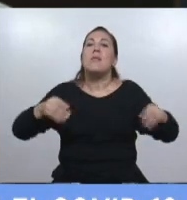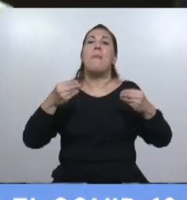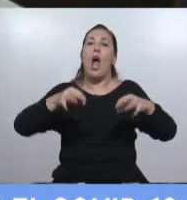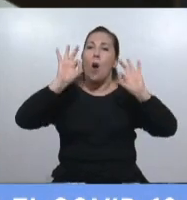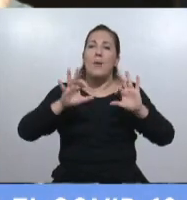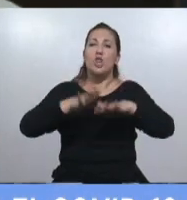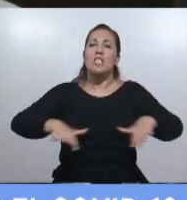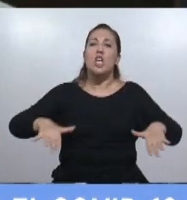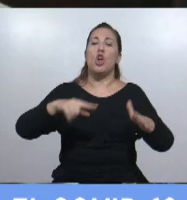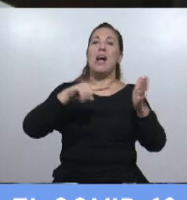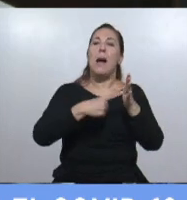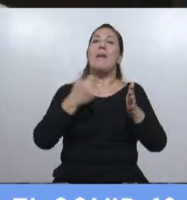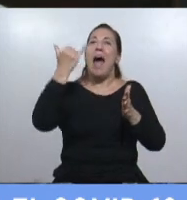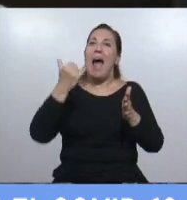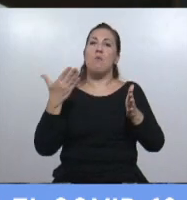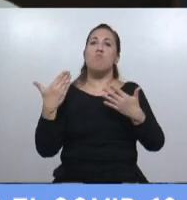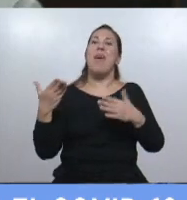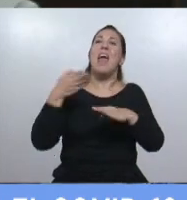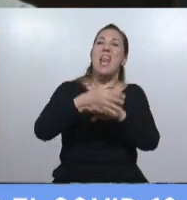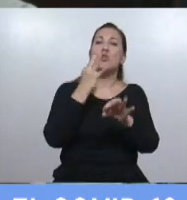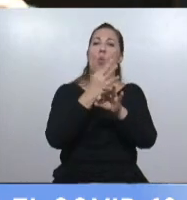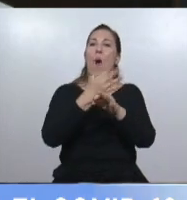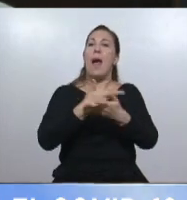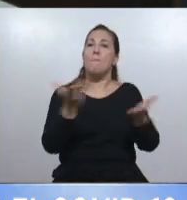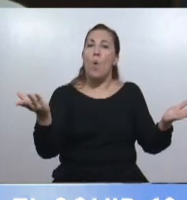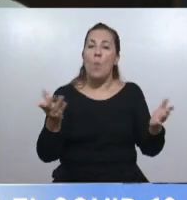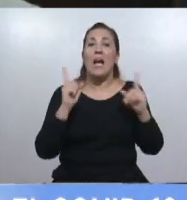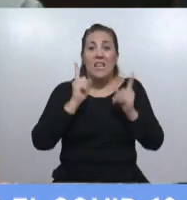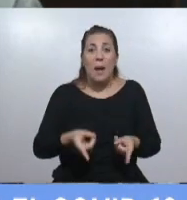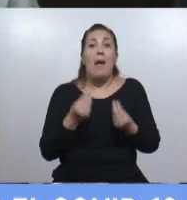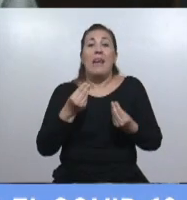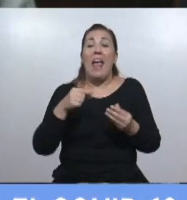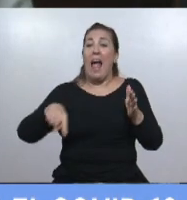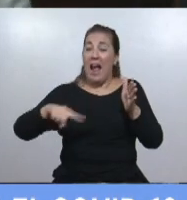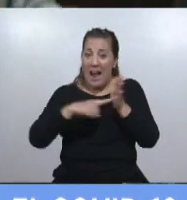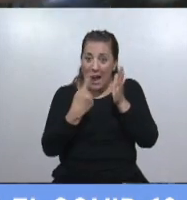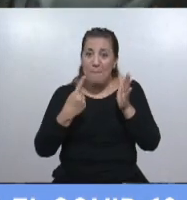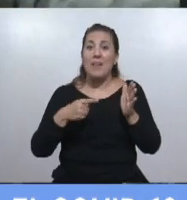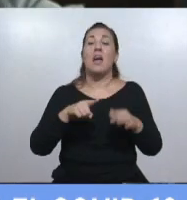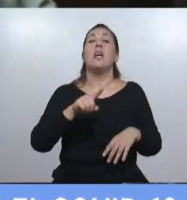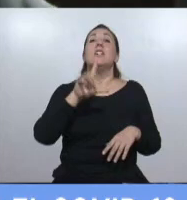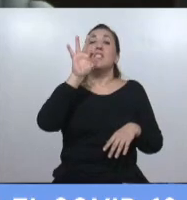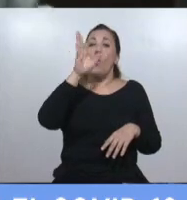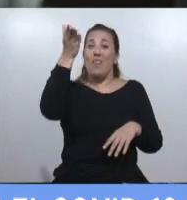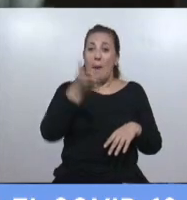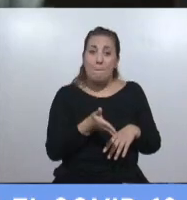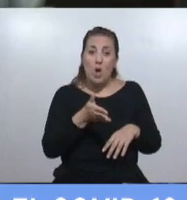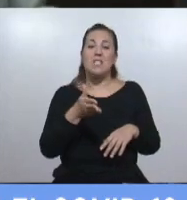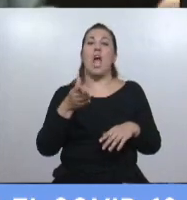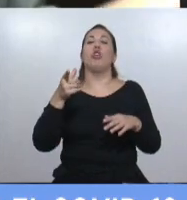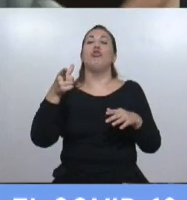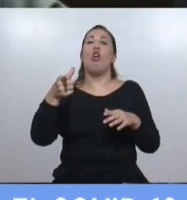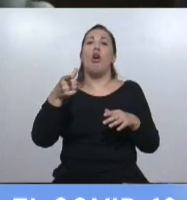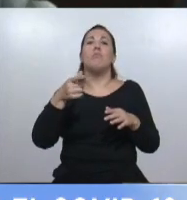ciudad de Buenos Aires tengan una vacante en la escuela pública. Teniendo en cuenta además que la ciudad de Buenos Aires el 50% de la matrícula